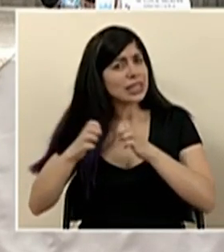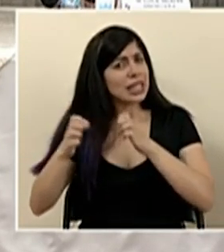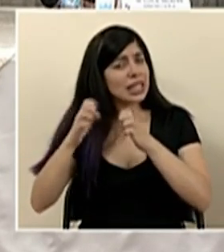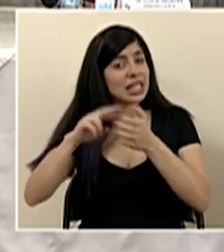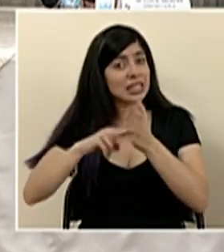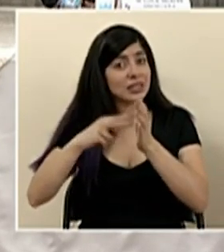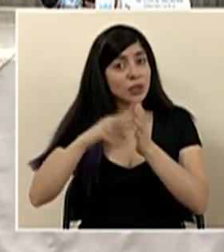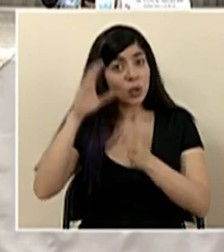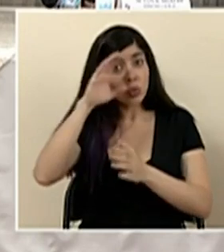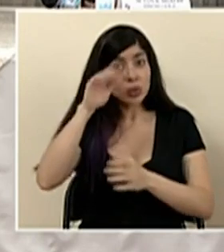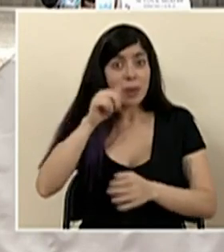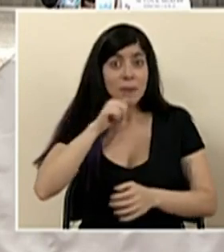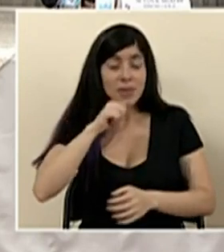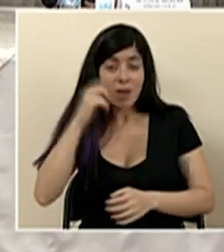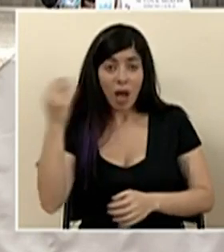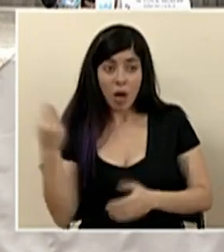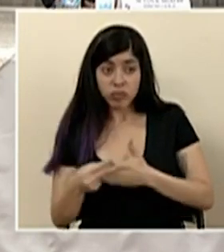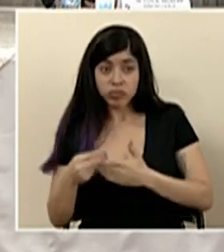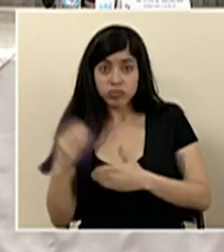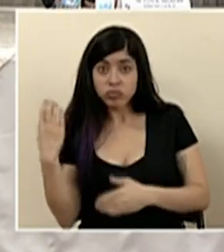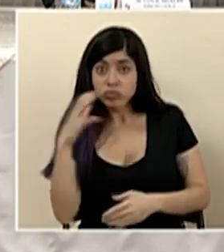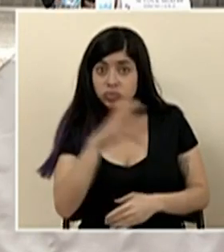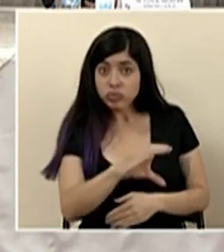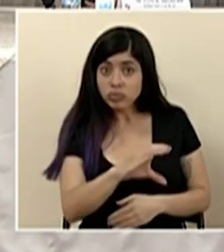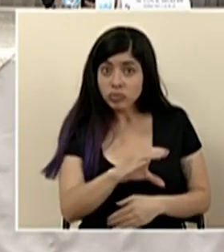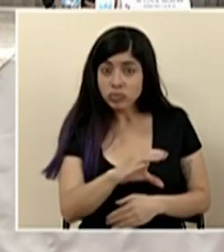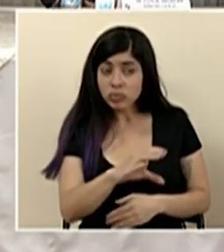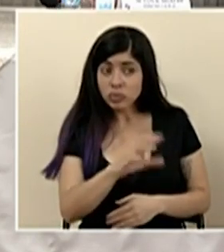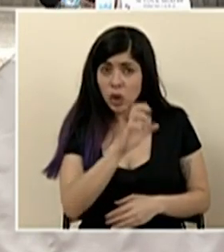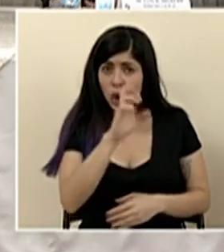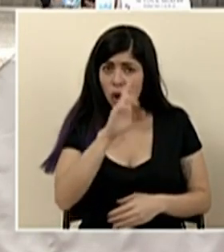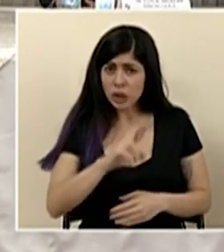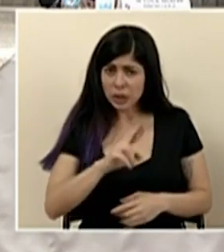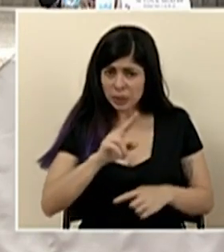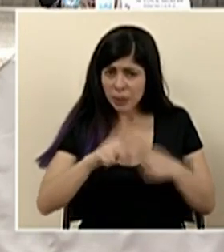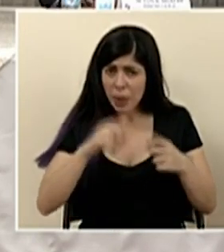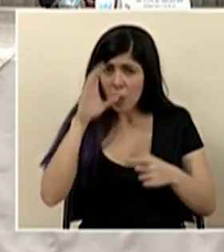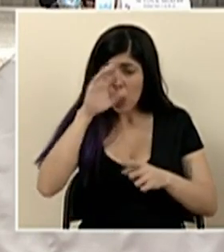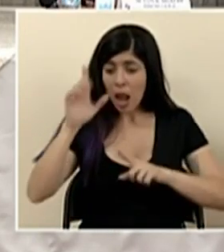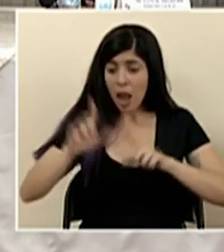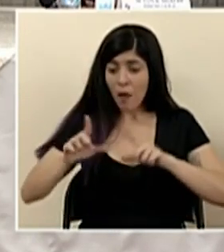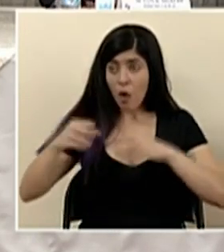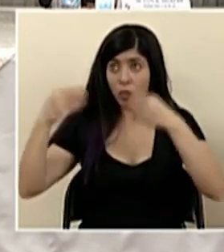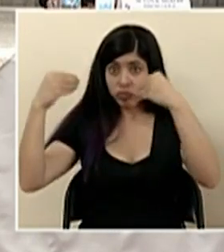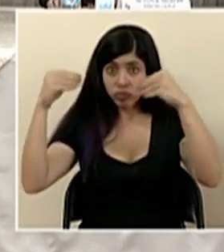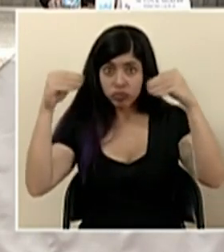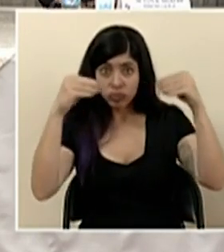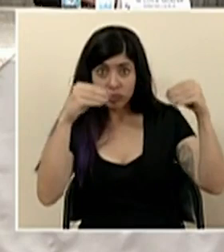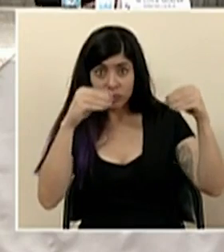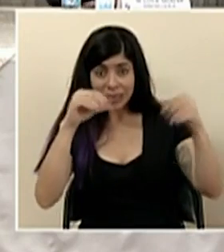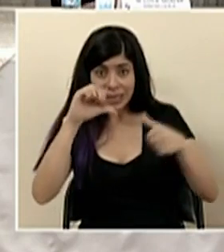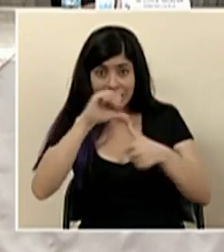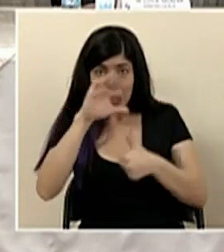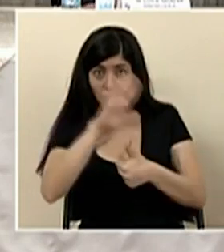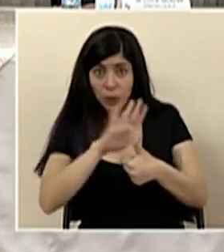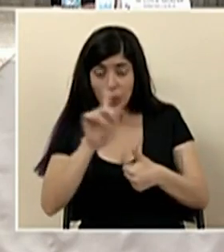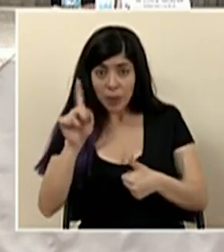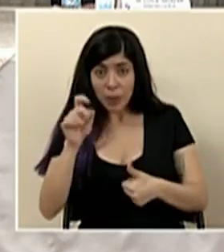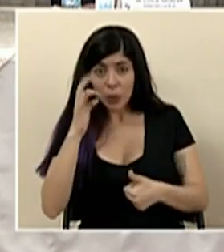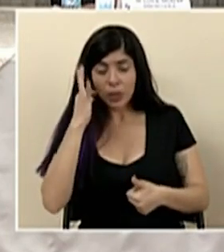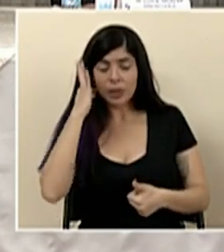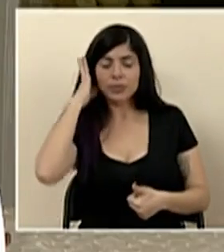buscar inversionistas privados y buscará Costa Rica comercializar las pruebas en el área centroamericana